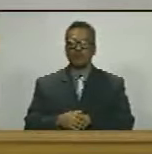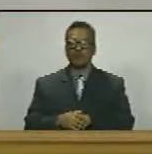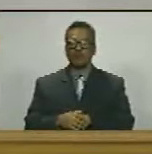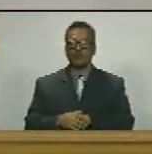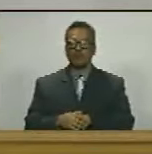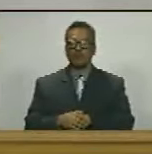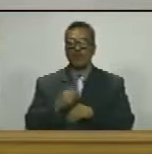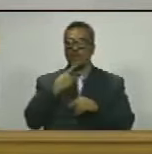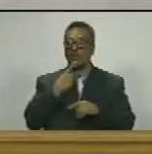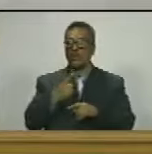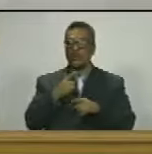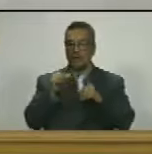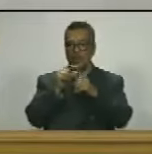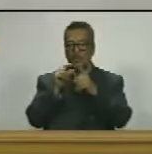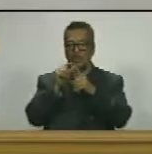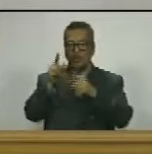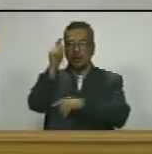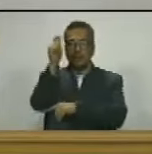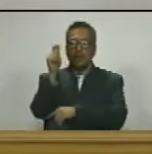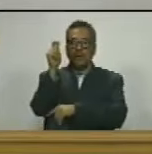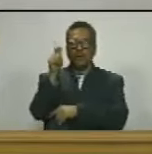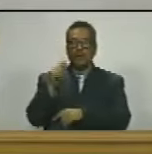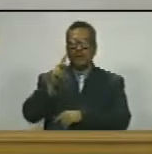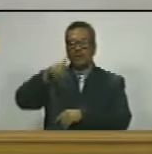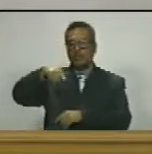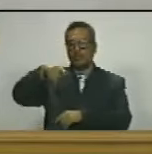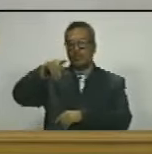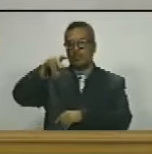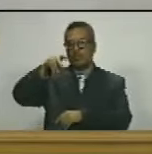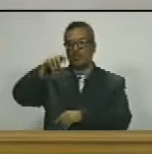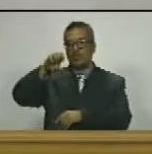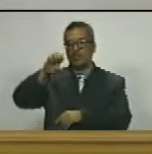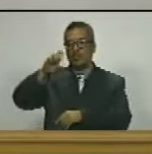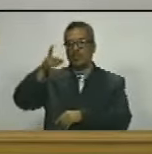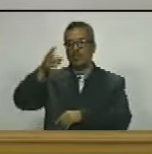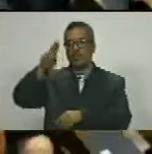voy a dejar en el derecho de palabra al diputado pedro carreño